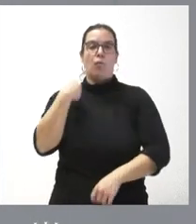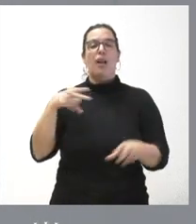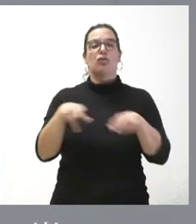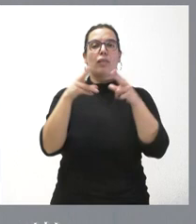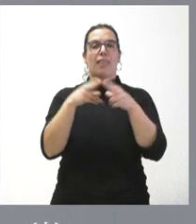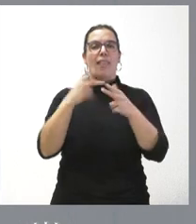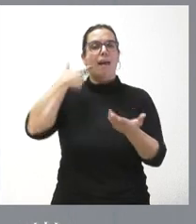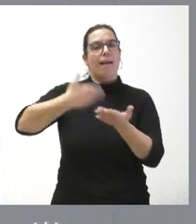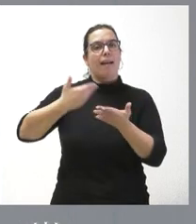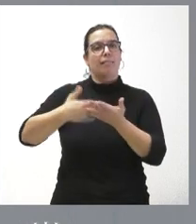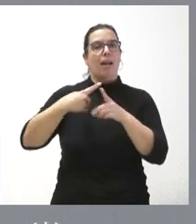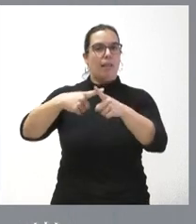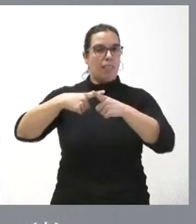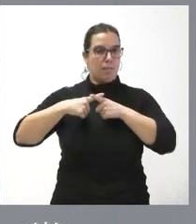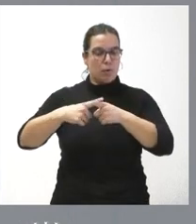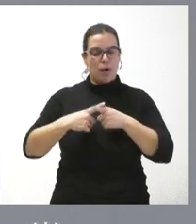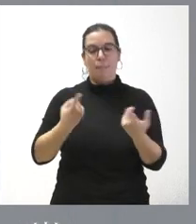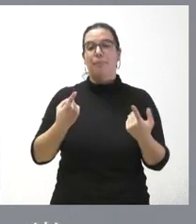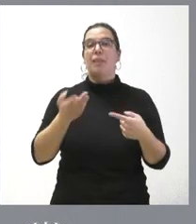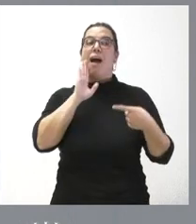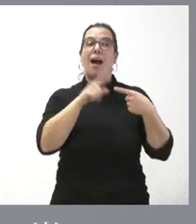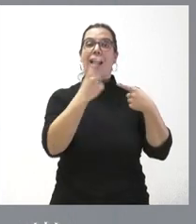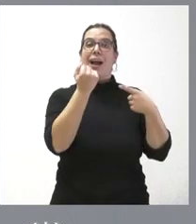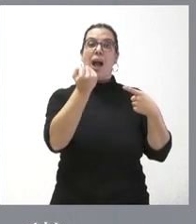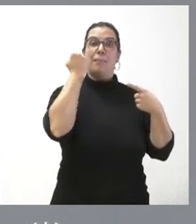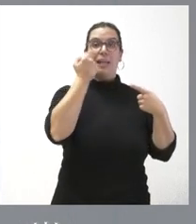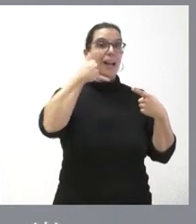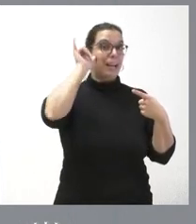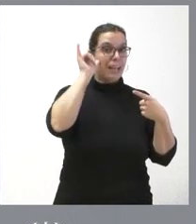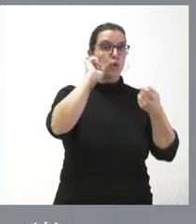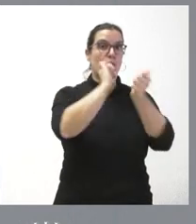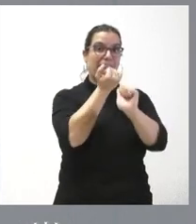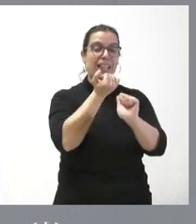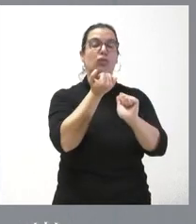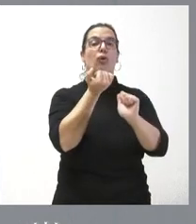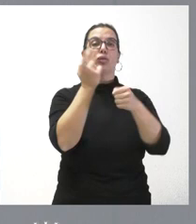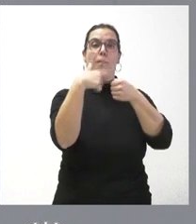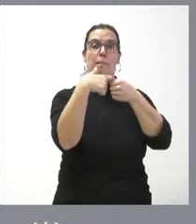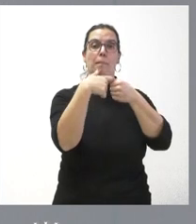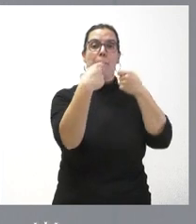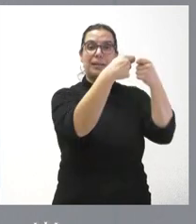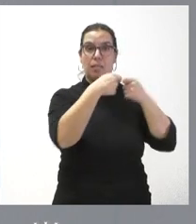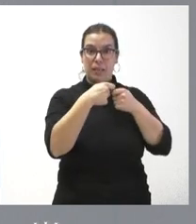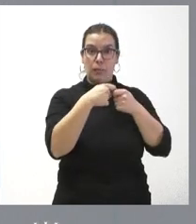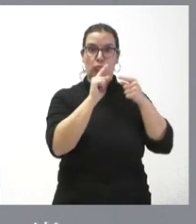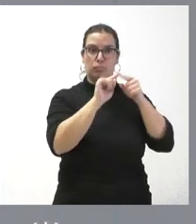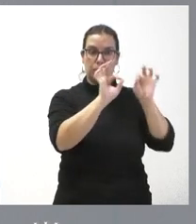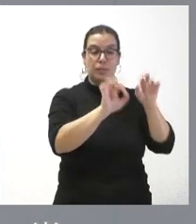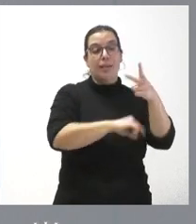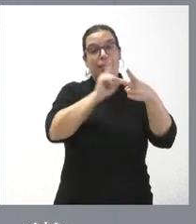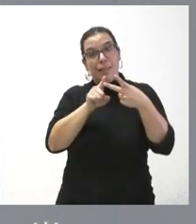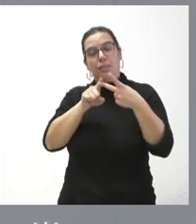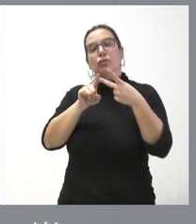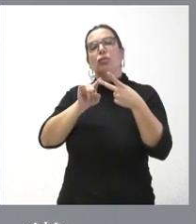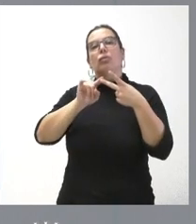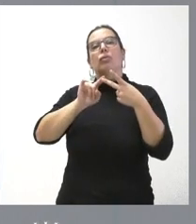Aquí elementos distintos. Si antes hablábamos de capital riesgo, ya hablábamos de créditos participativos y de participación en el capital. Aquí hablamos de Iberaval